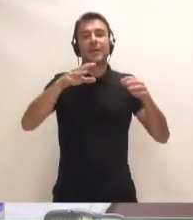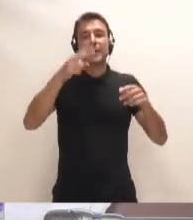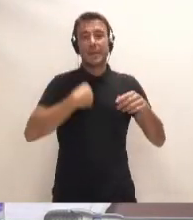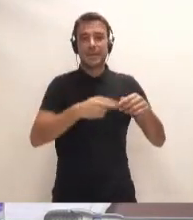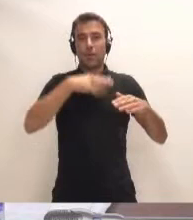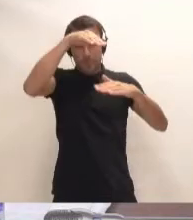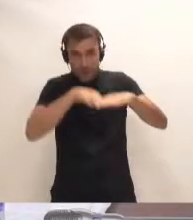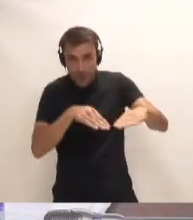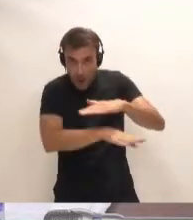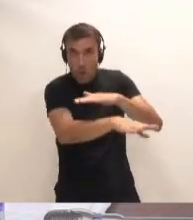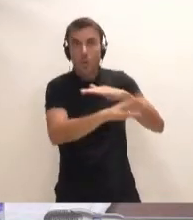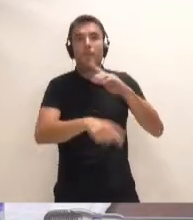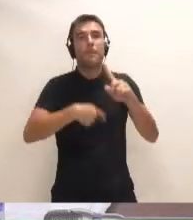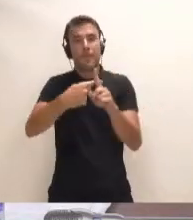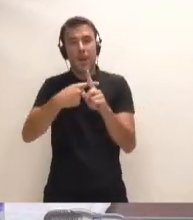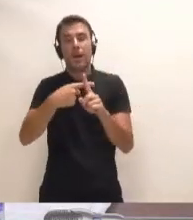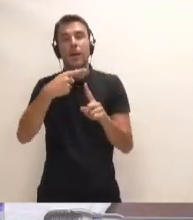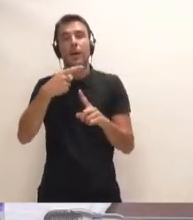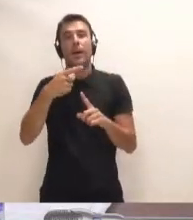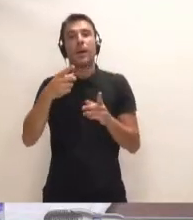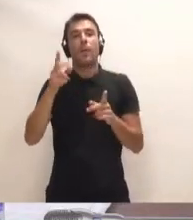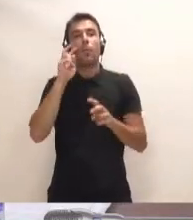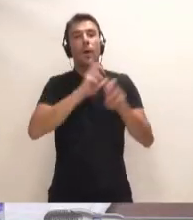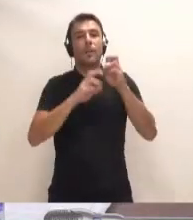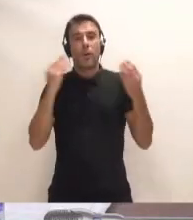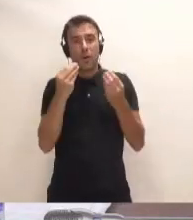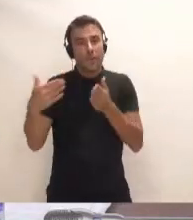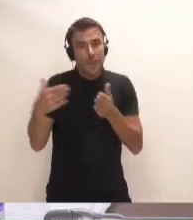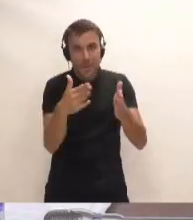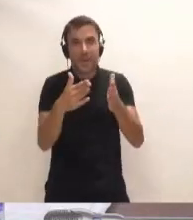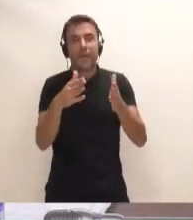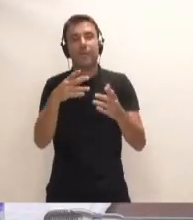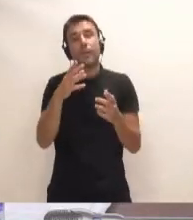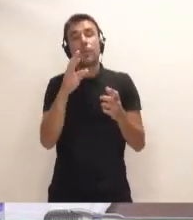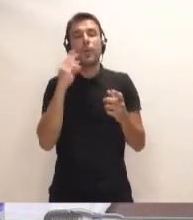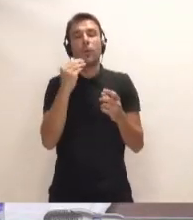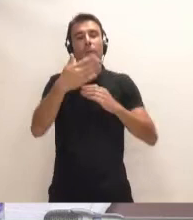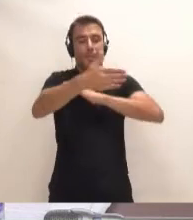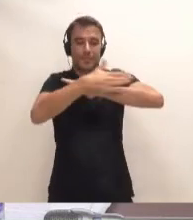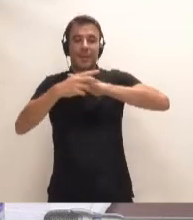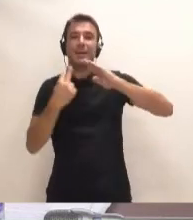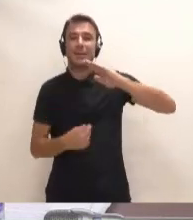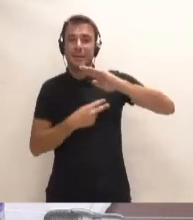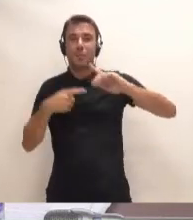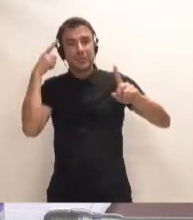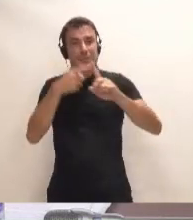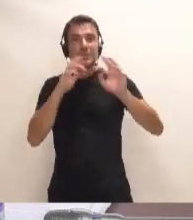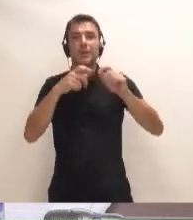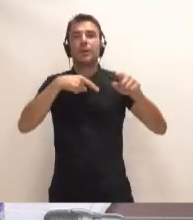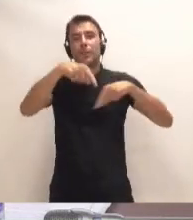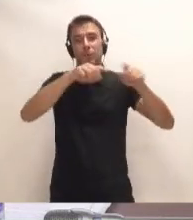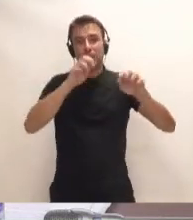el estudio de la mejora de la viabilidad de los cristianos como puerto de transporte de pasajeros.